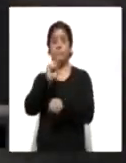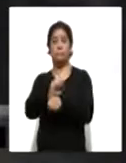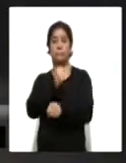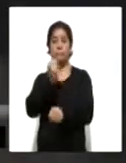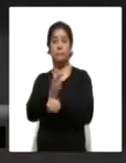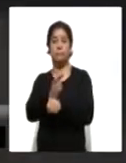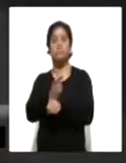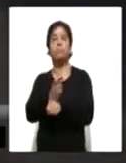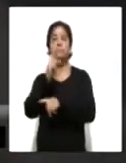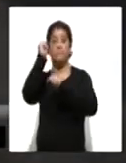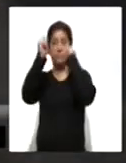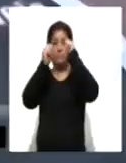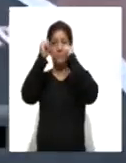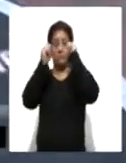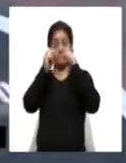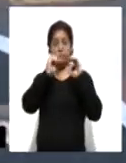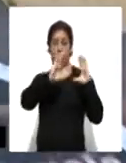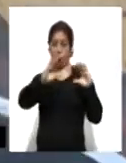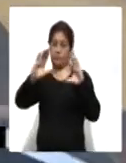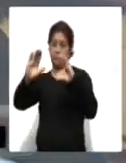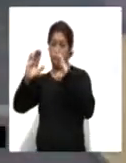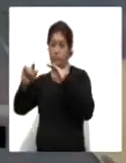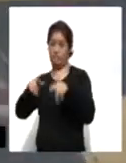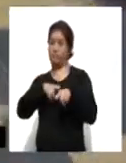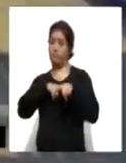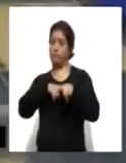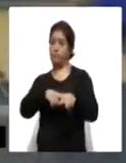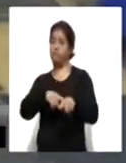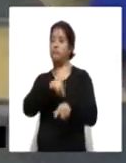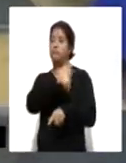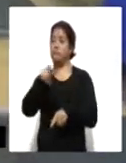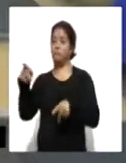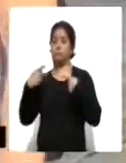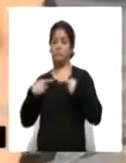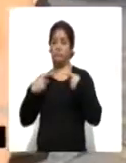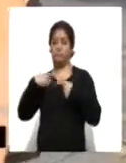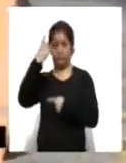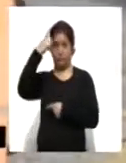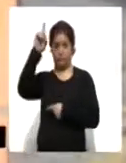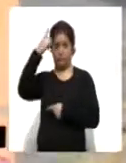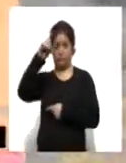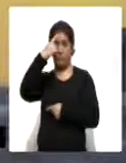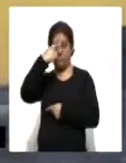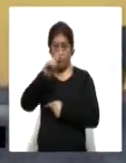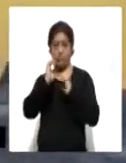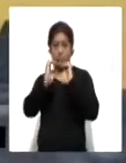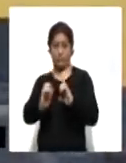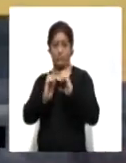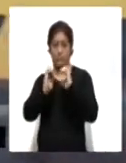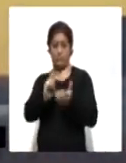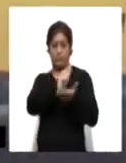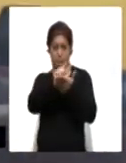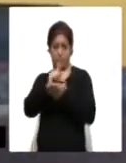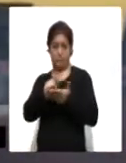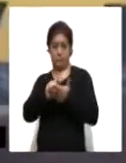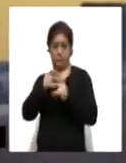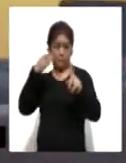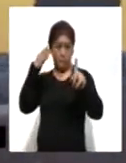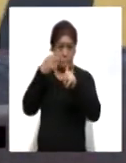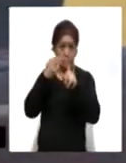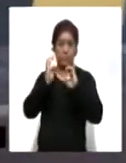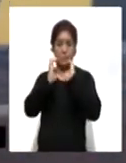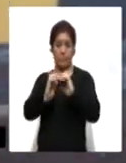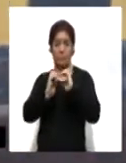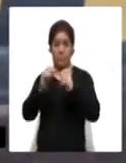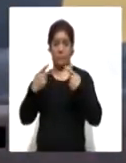capacita de manera constante a propietarios de negocios para que fortalezcan las medidas de higiene y salud con el objetivo de salvaguardar la integridad